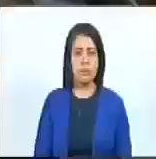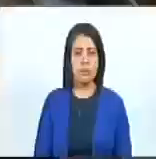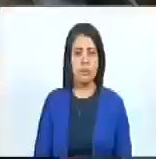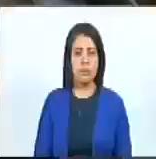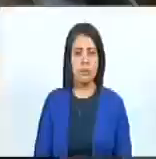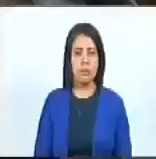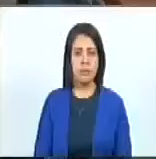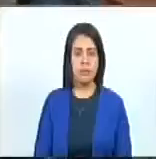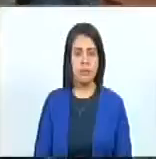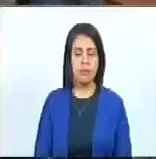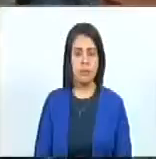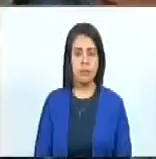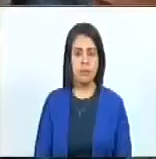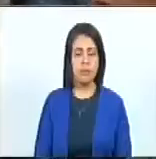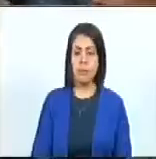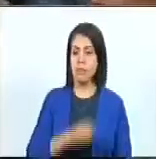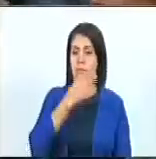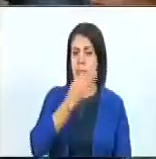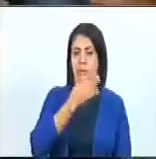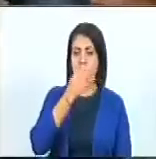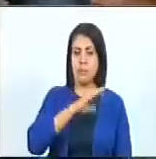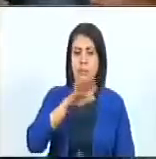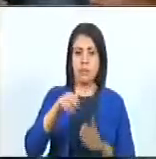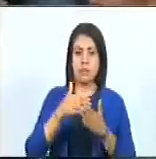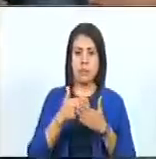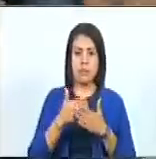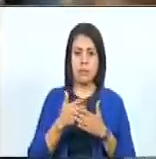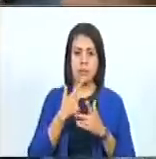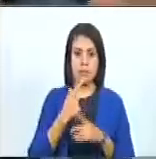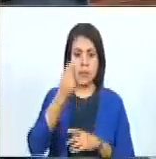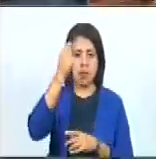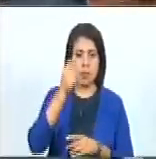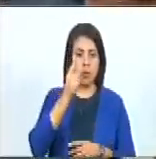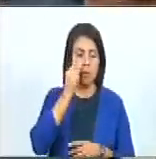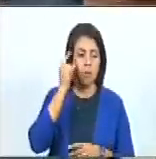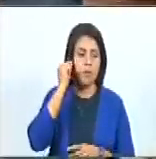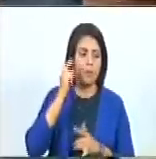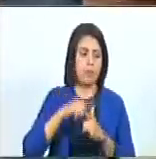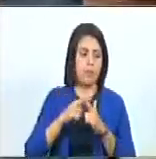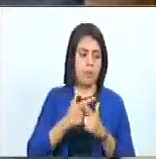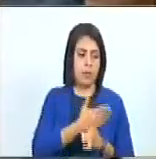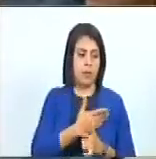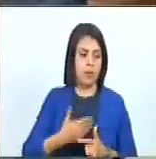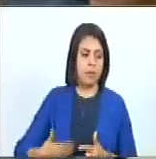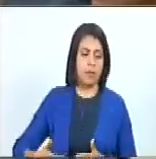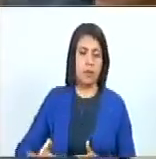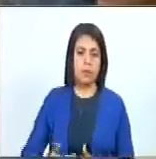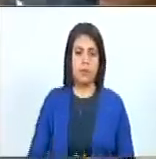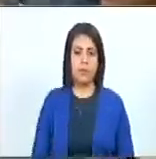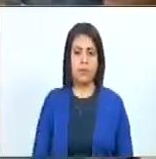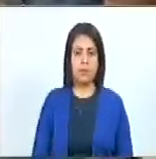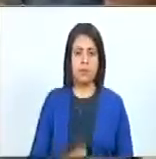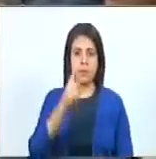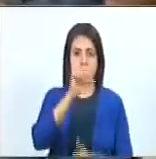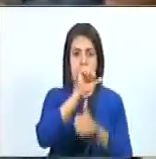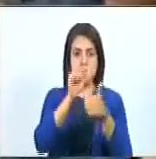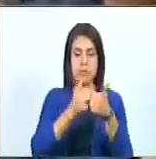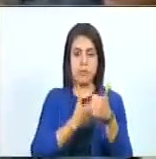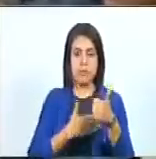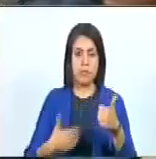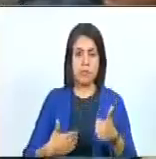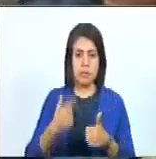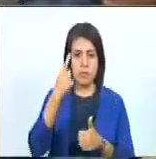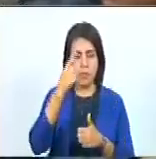Buenos días, buenas tardes, compatriotas, diputados, diputadas, presidente, primer vicepresidente,